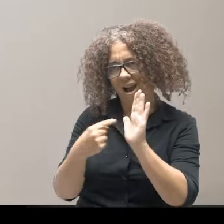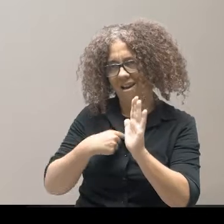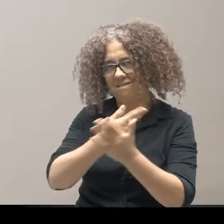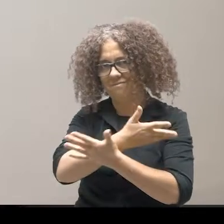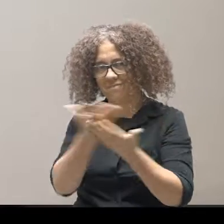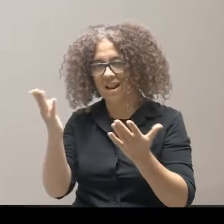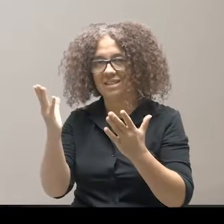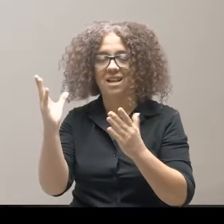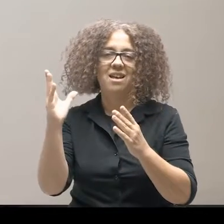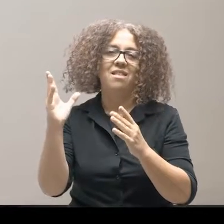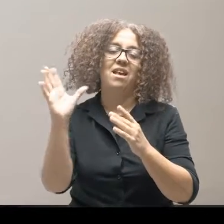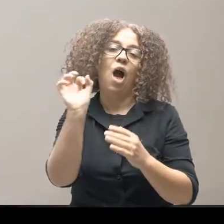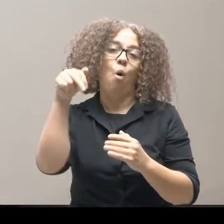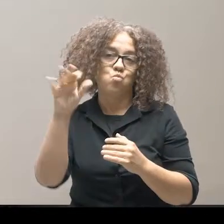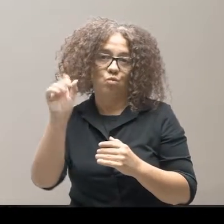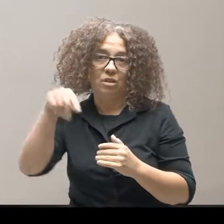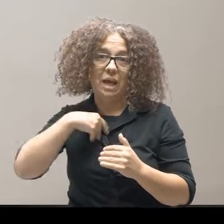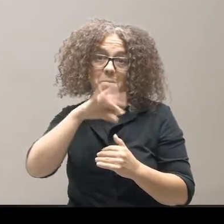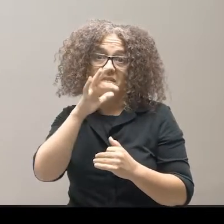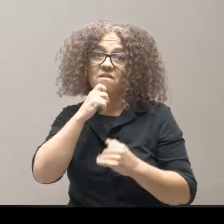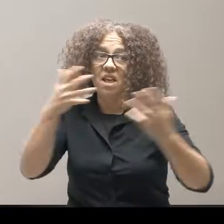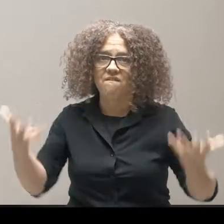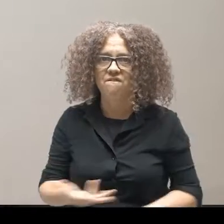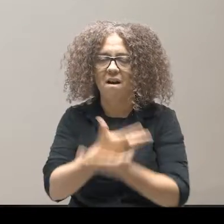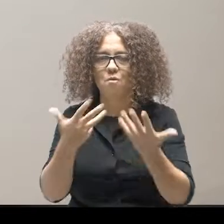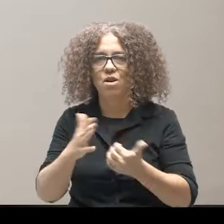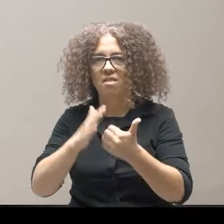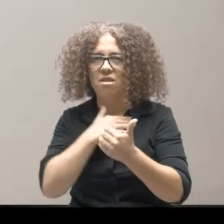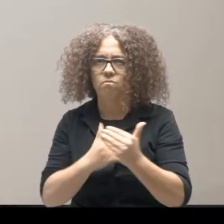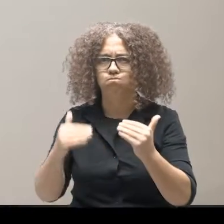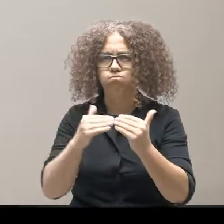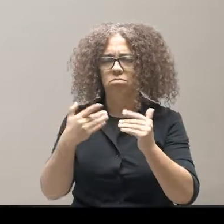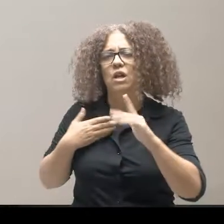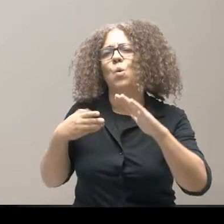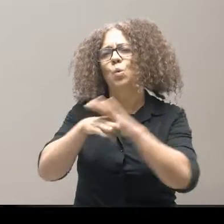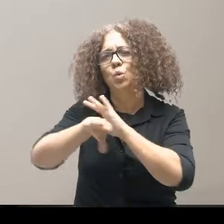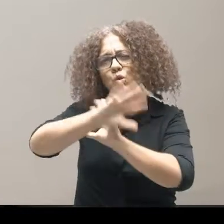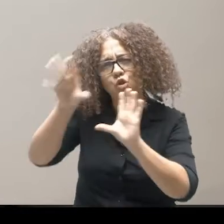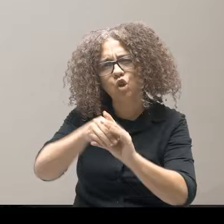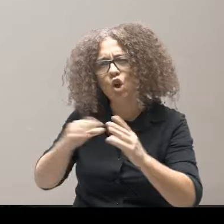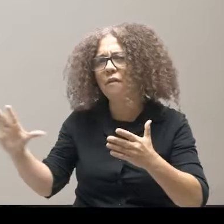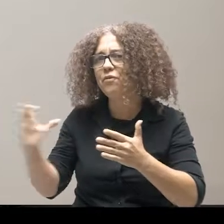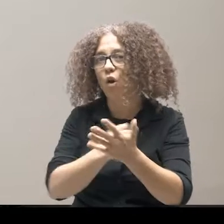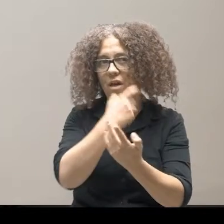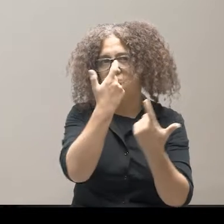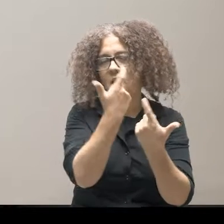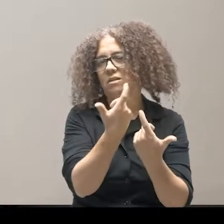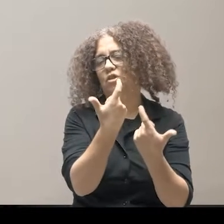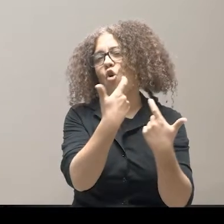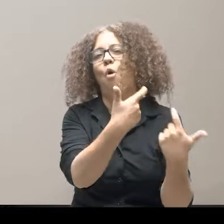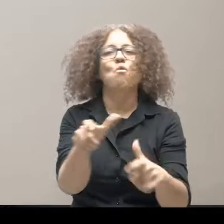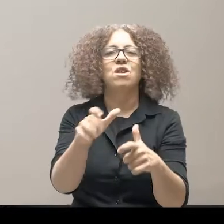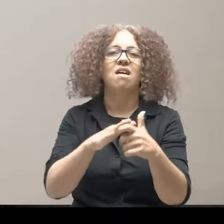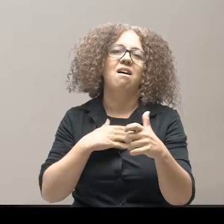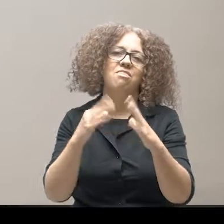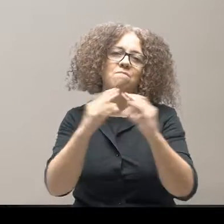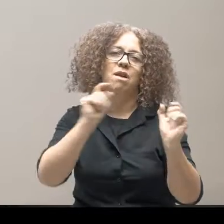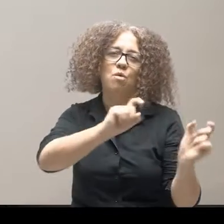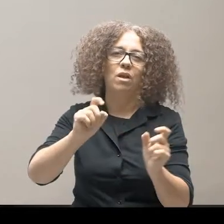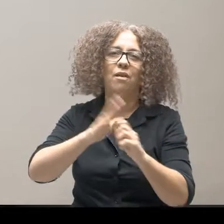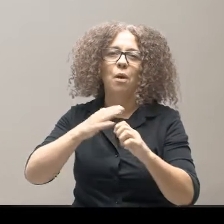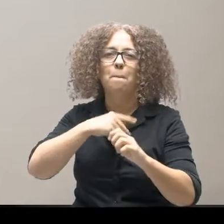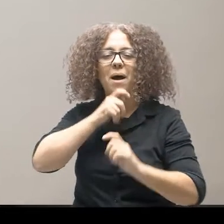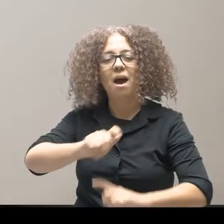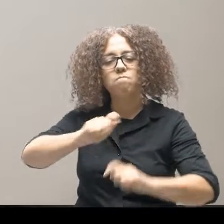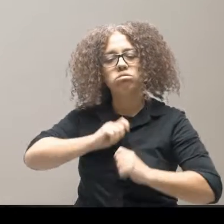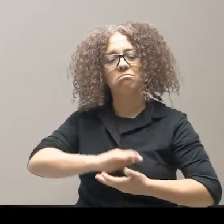la universidad debería favorecer el logro de la equidad y la inclusión de toda la comunidad educativa como cimientos